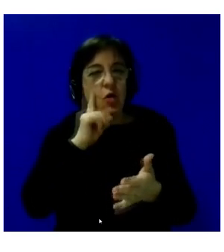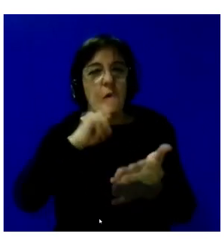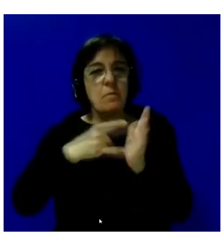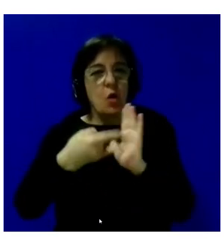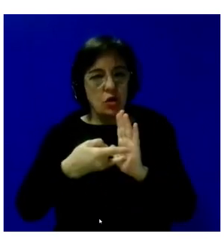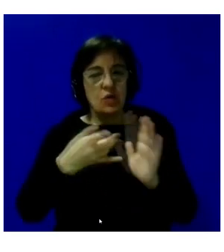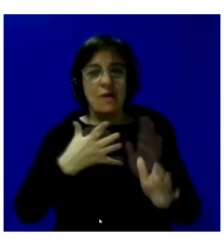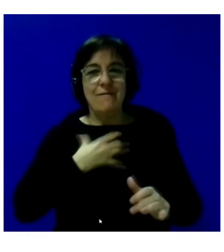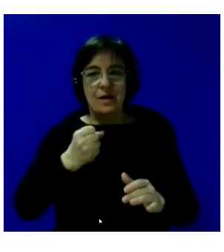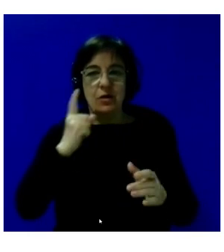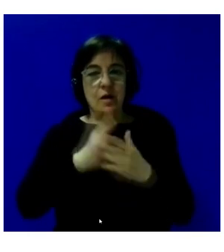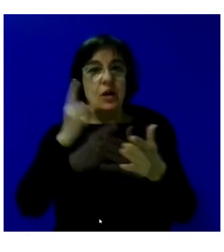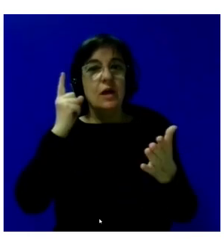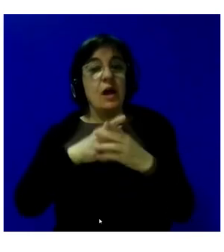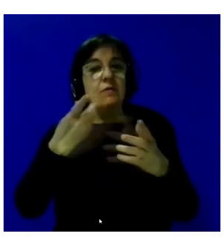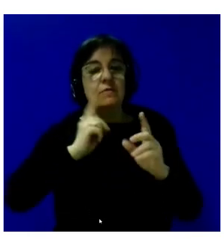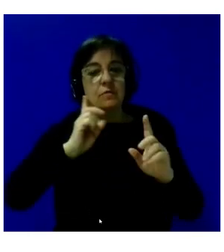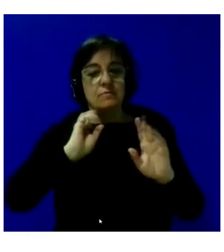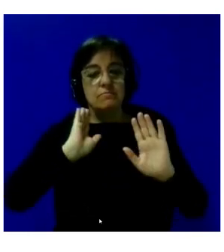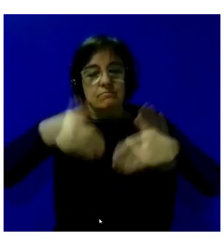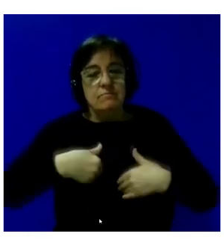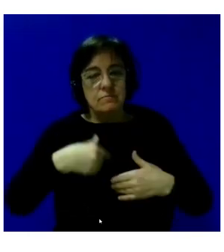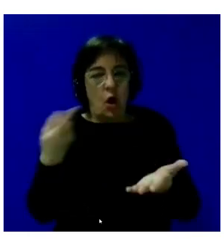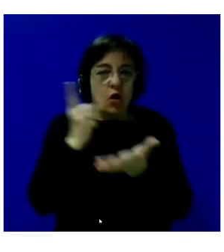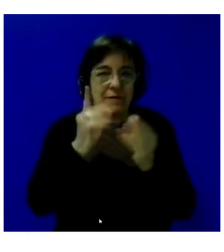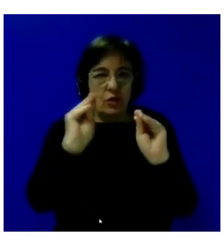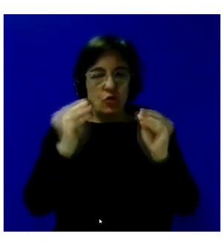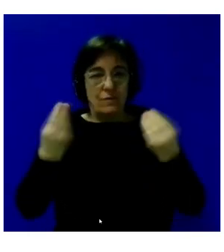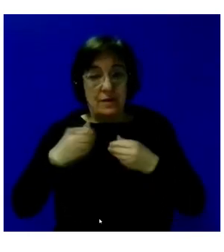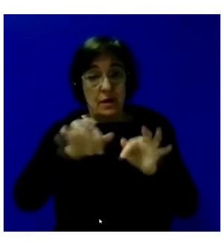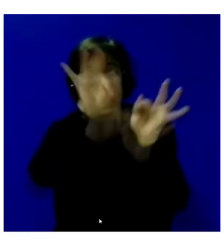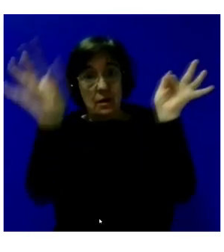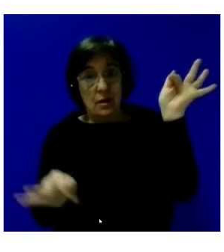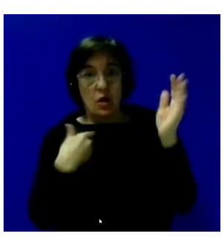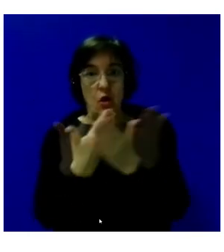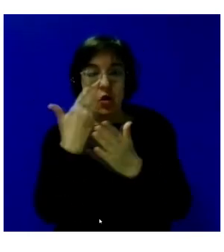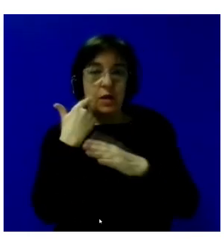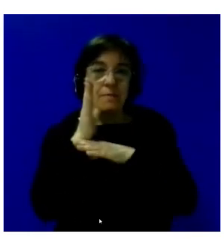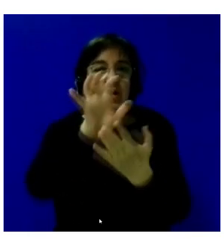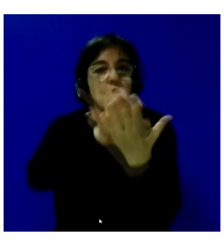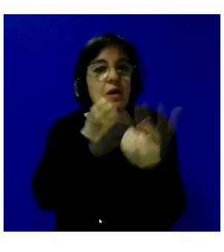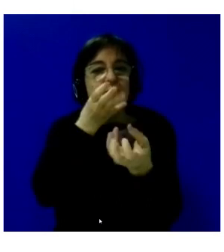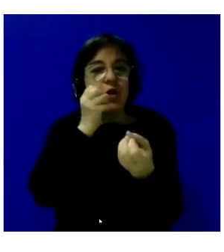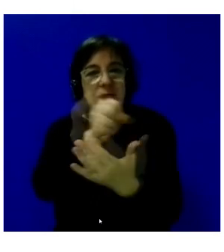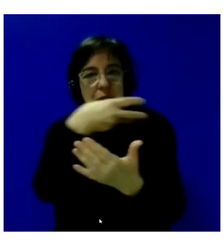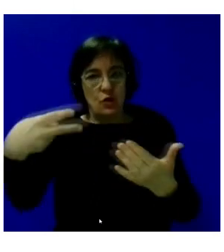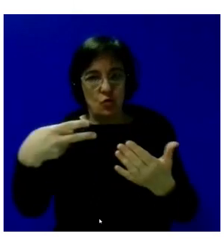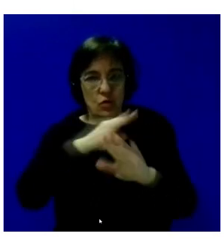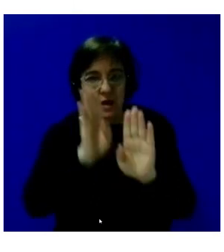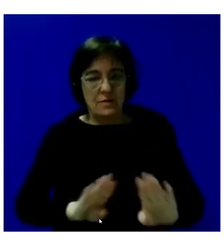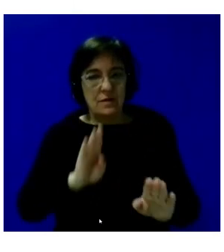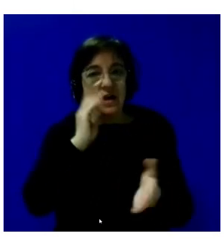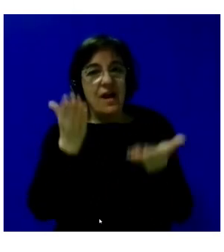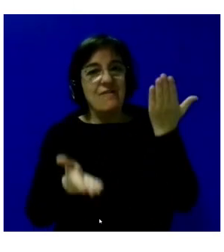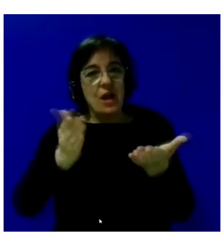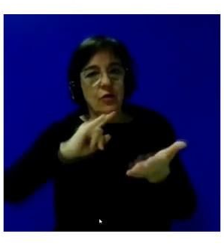valiente que, bajo el nombre de Retoma tu vida, a lo largo de la jornada de hoy nos presentará el informe de resultados de la evaluación